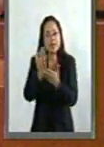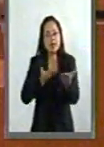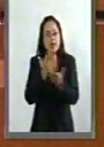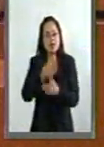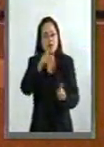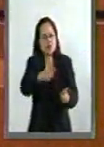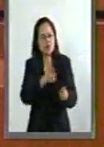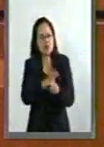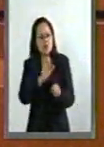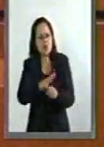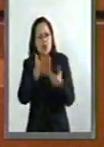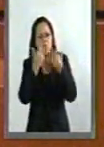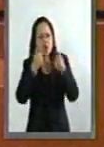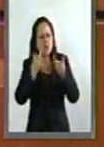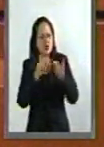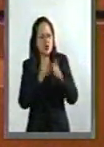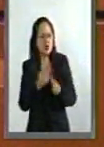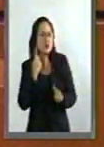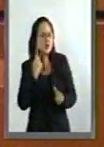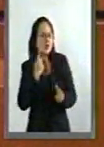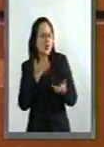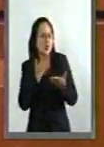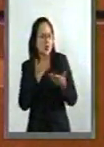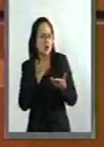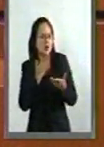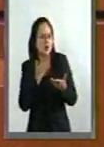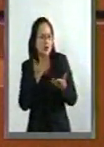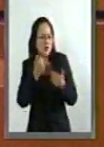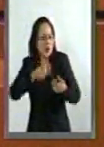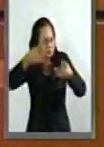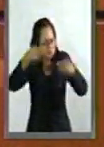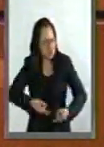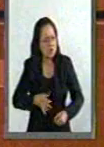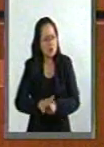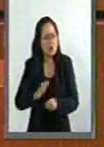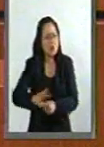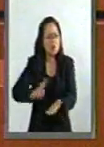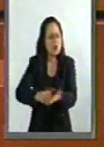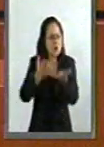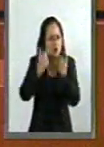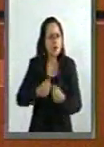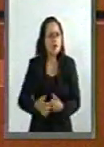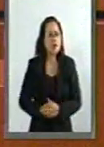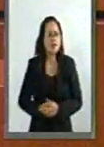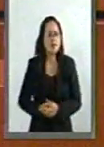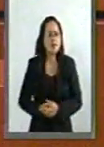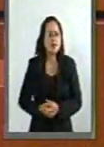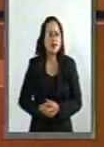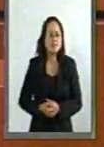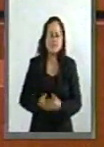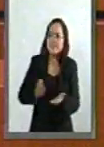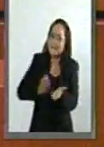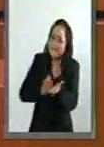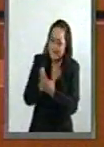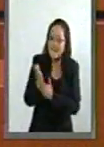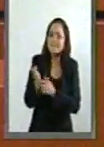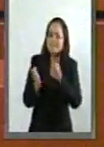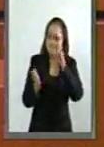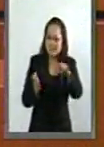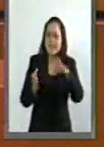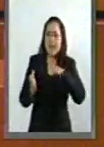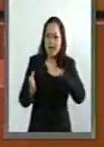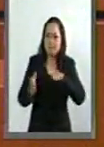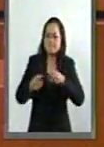que no tiene partidos. No, lo que no tiene es principios, pero eso sí, lealtades y